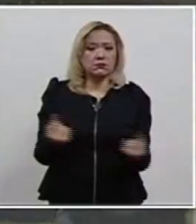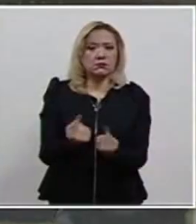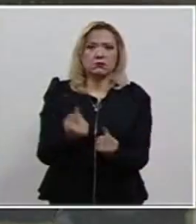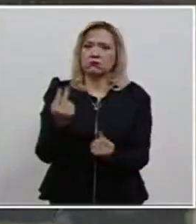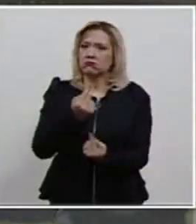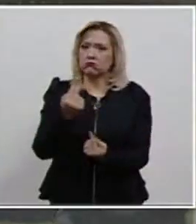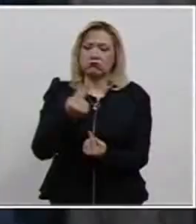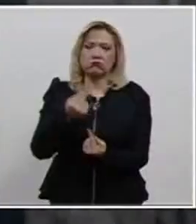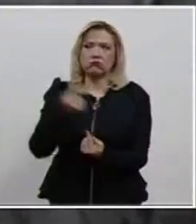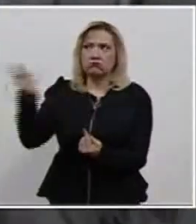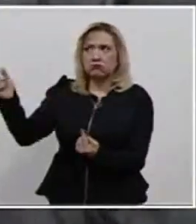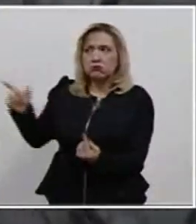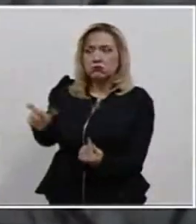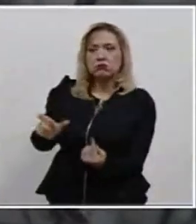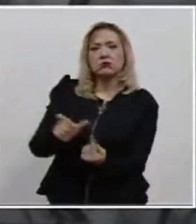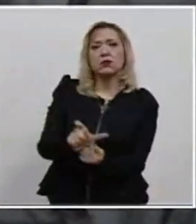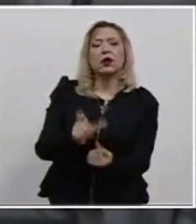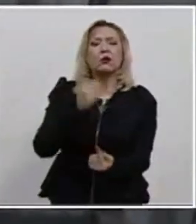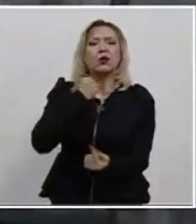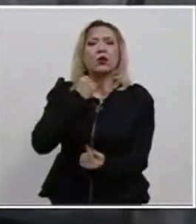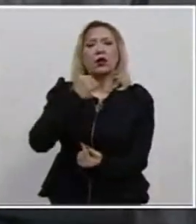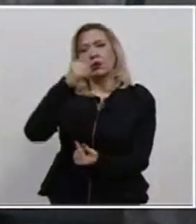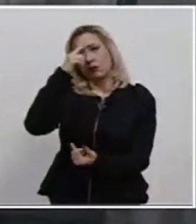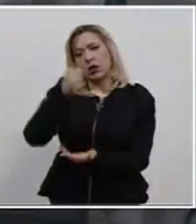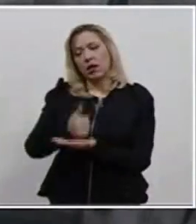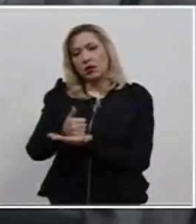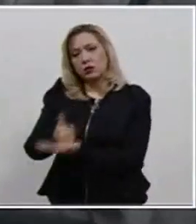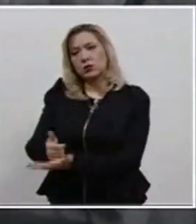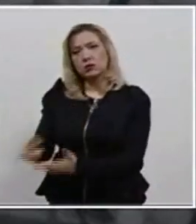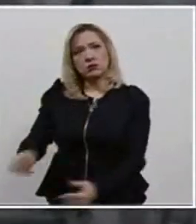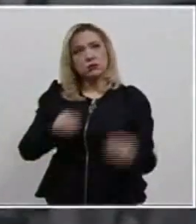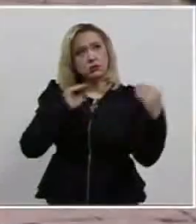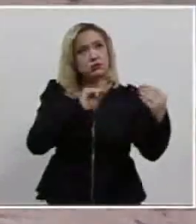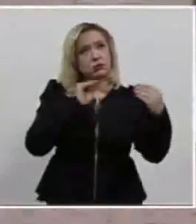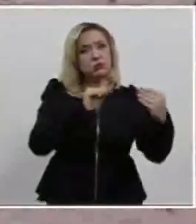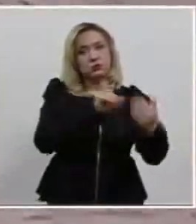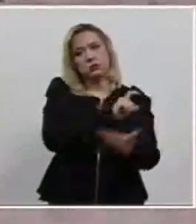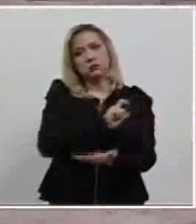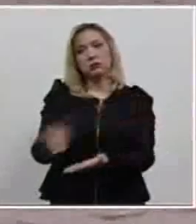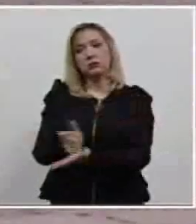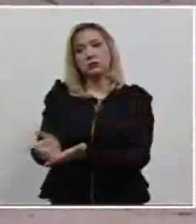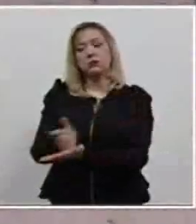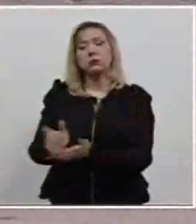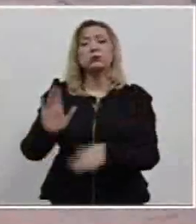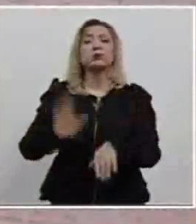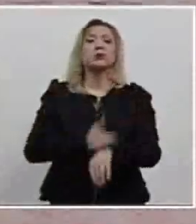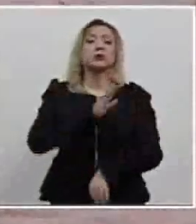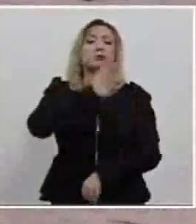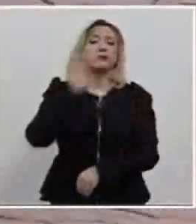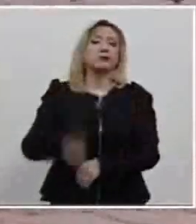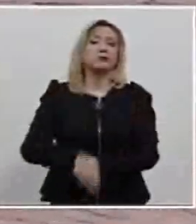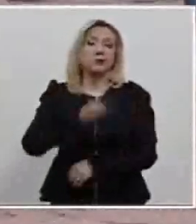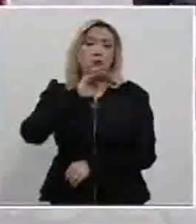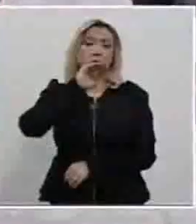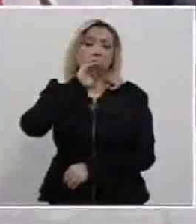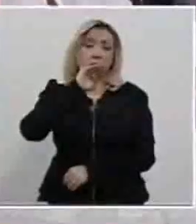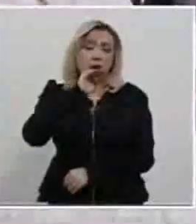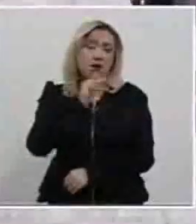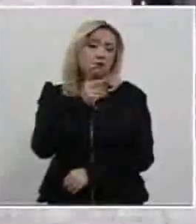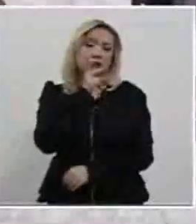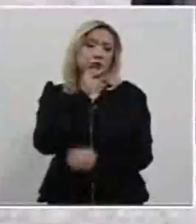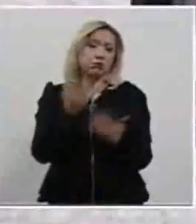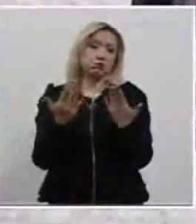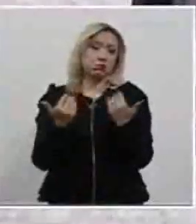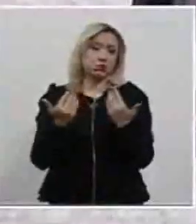legal de los afectados con el fin de que puedan reclamar la mencionada pensión ante el fallecimiento de su madre. Con ello,